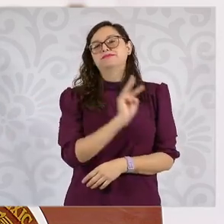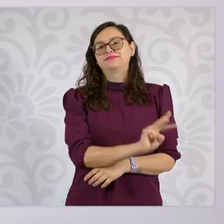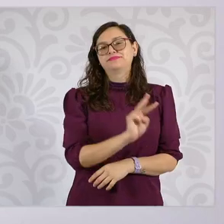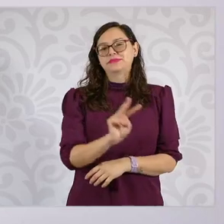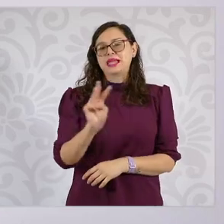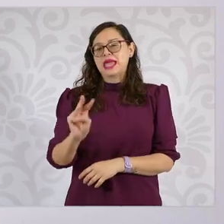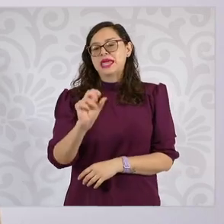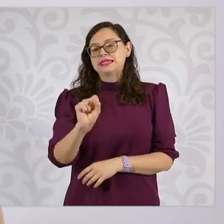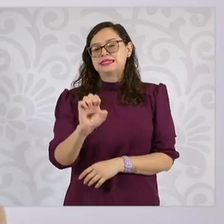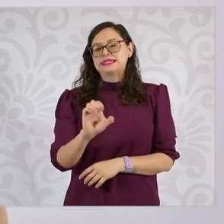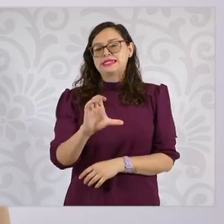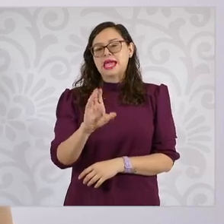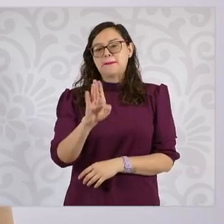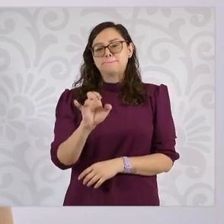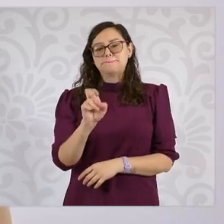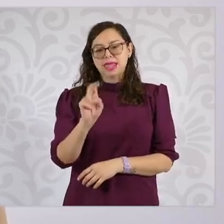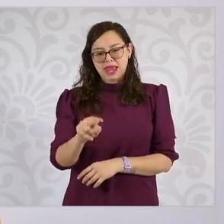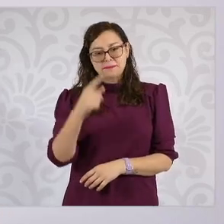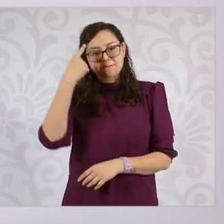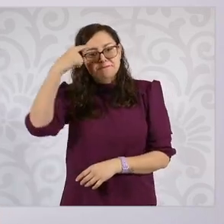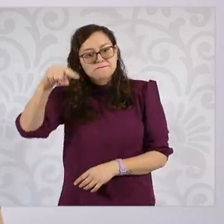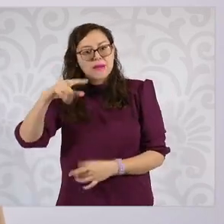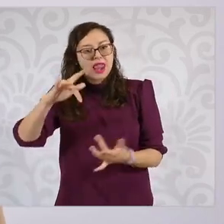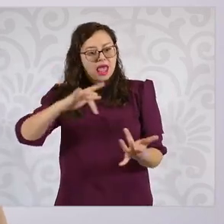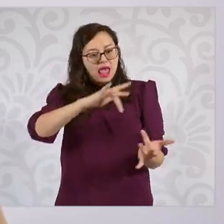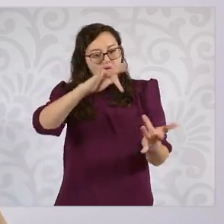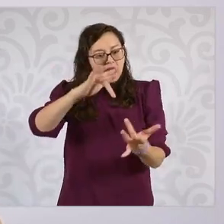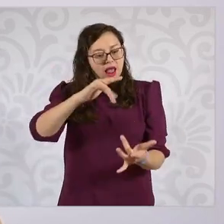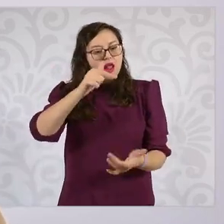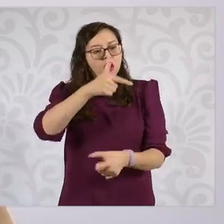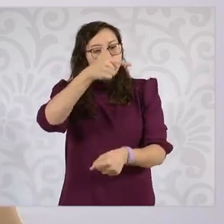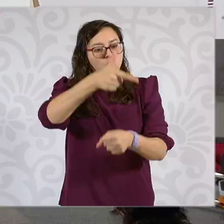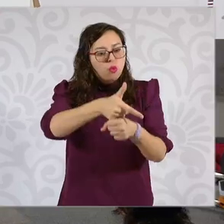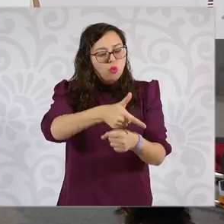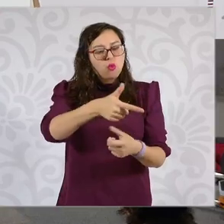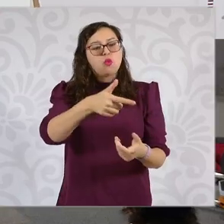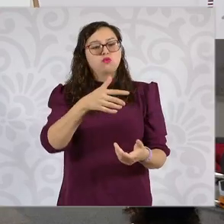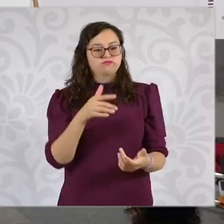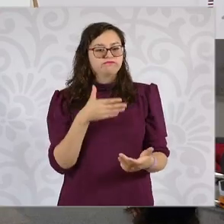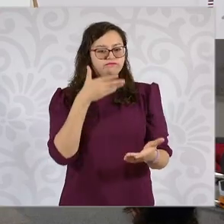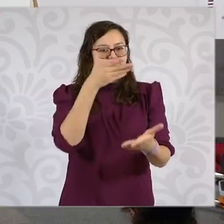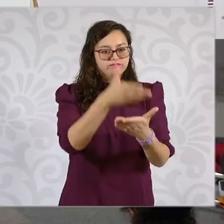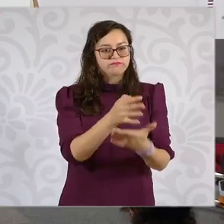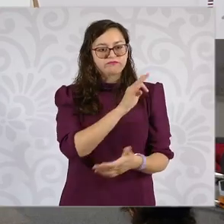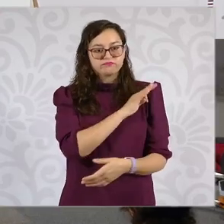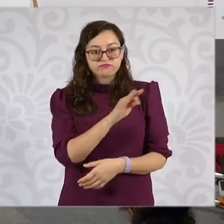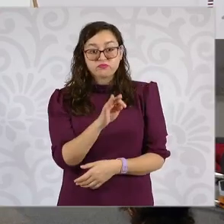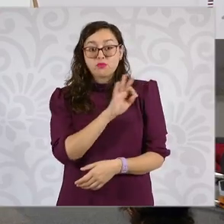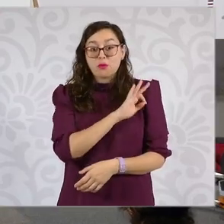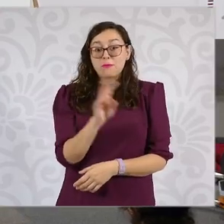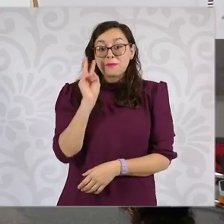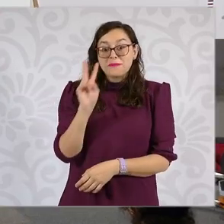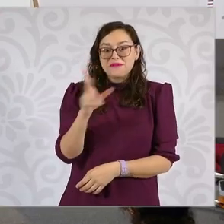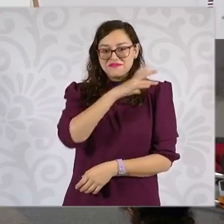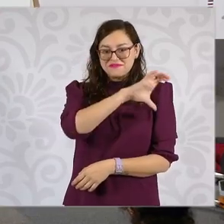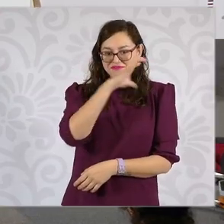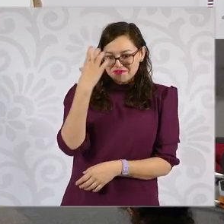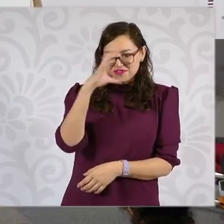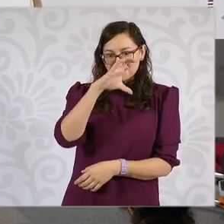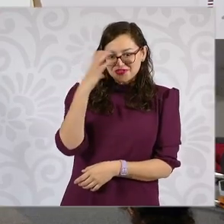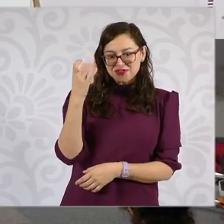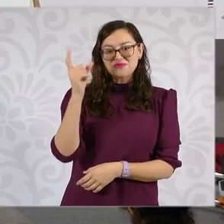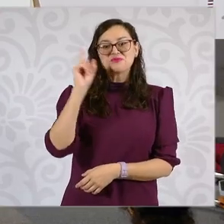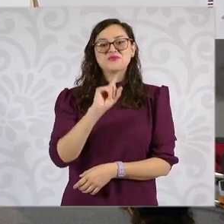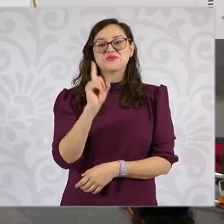municipio y va a salir la ubicación del módulo adelante. Adelante. Aquí son imágenes de las